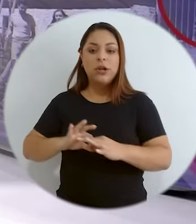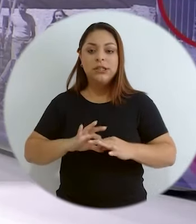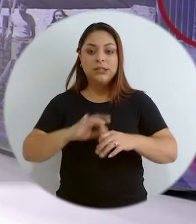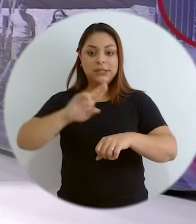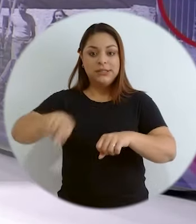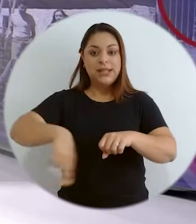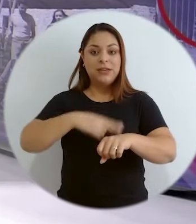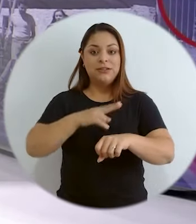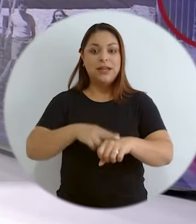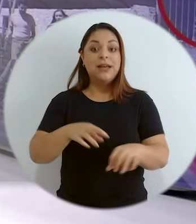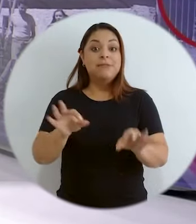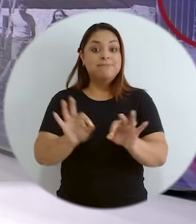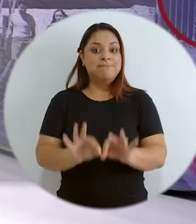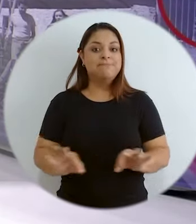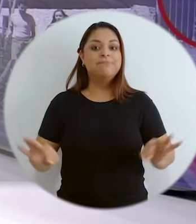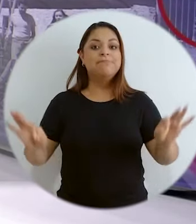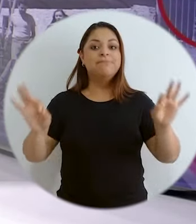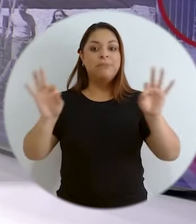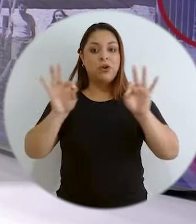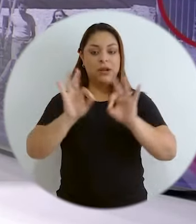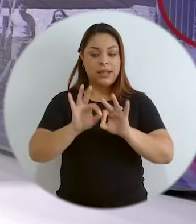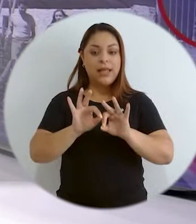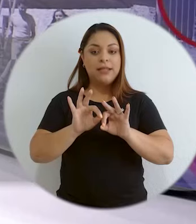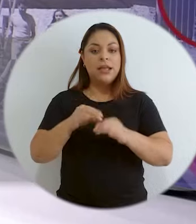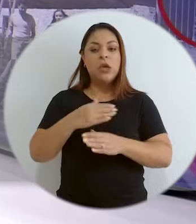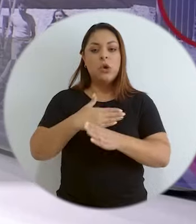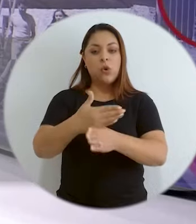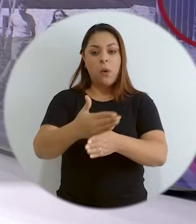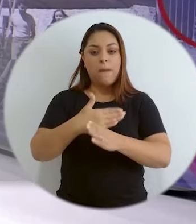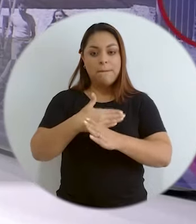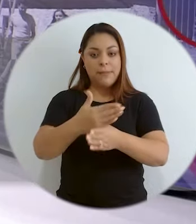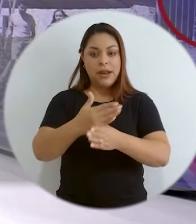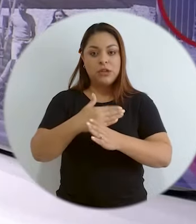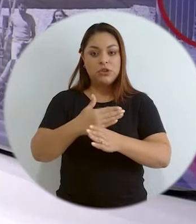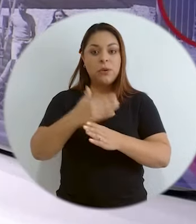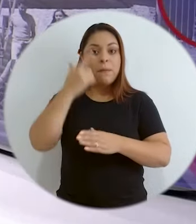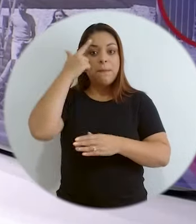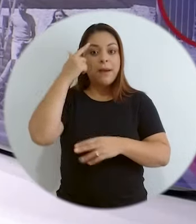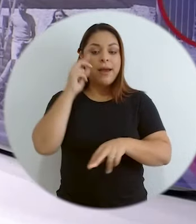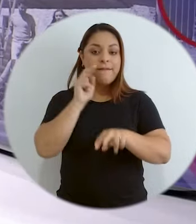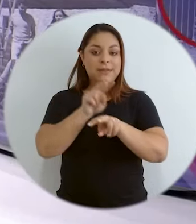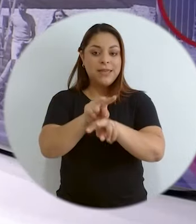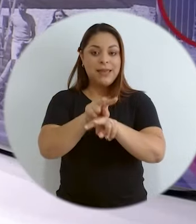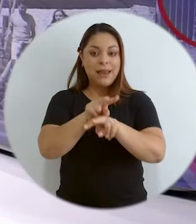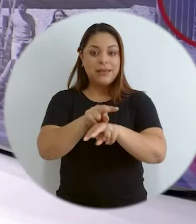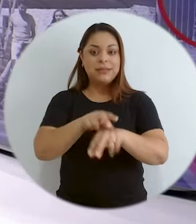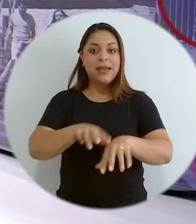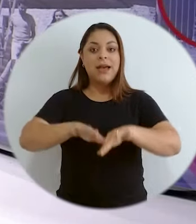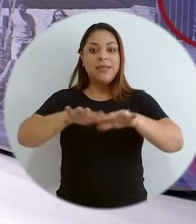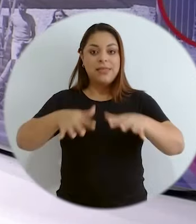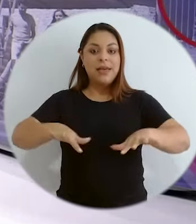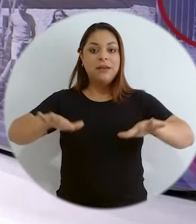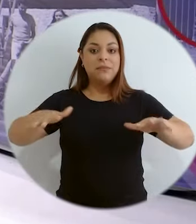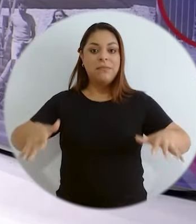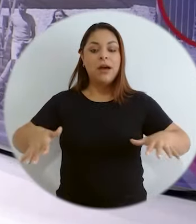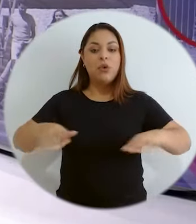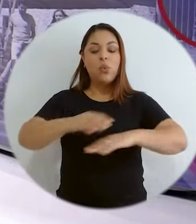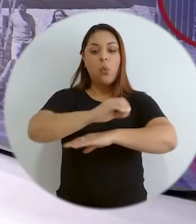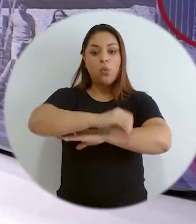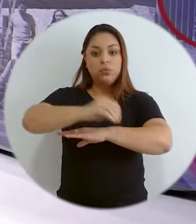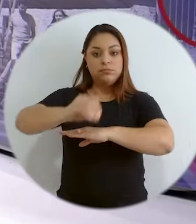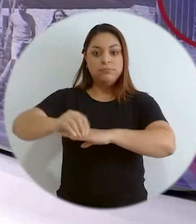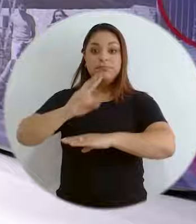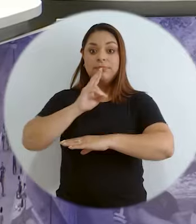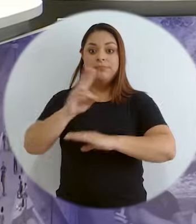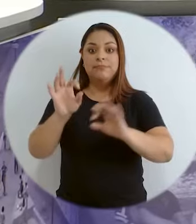esta coordinación nacional es muy importante, como tan importante es también esa cooperación internacional para la vigilancia del mar